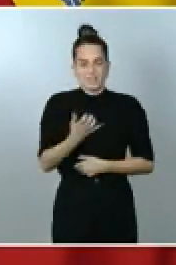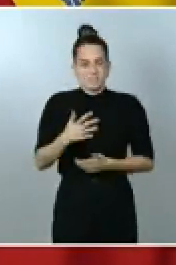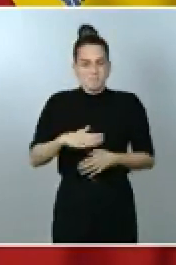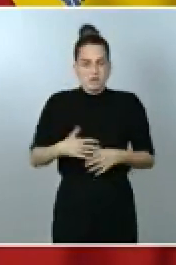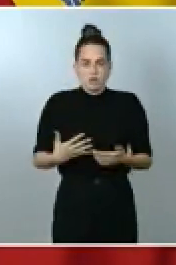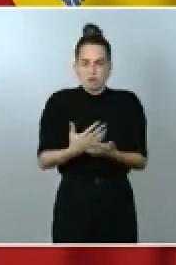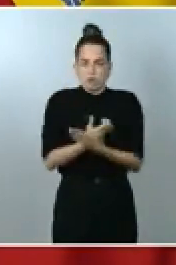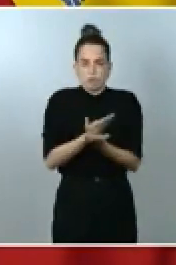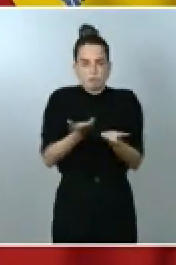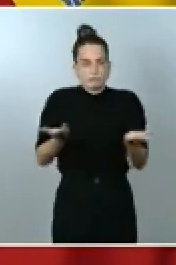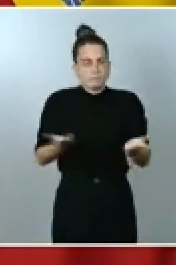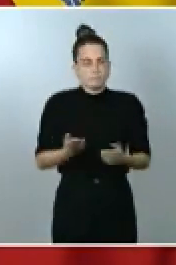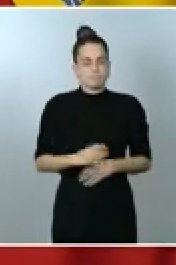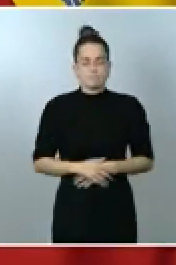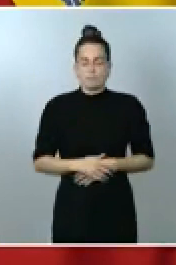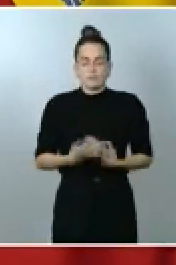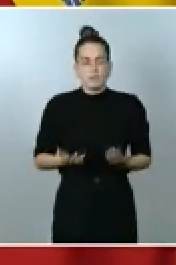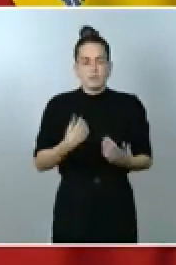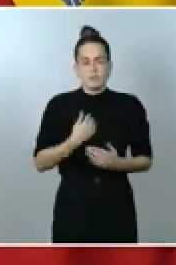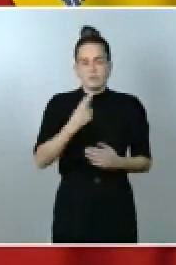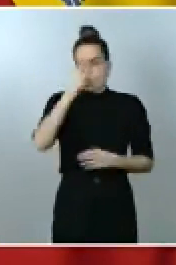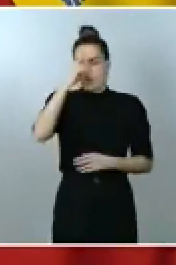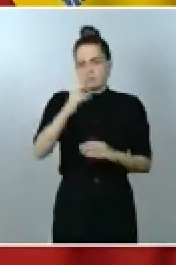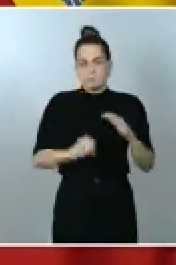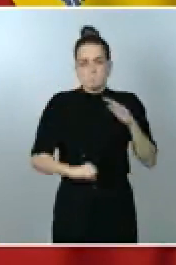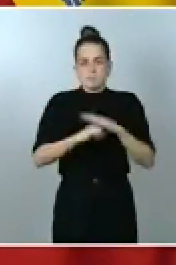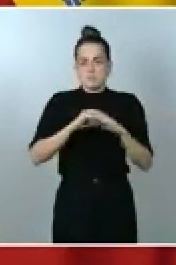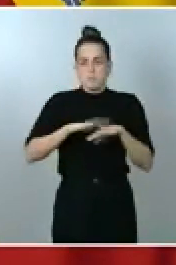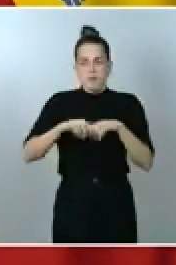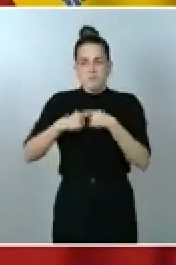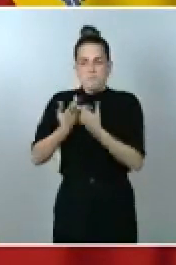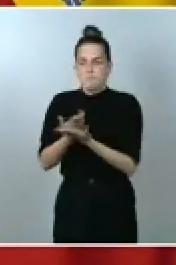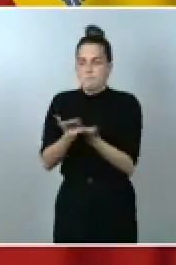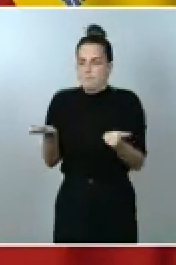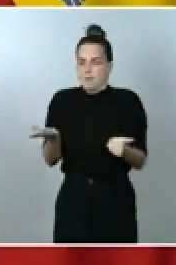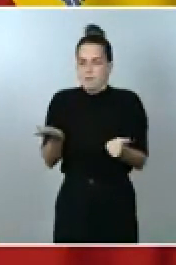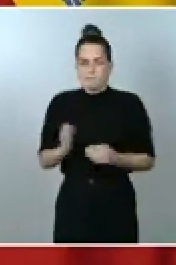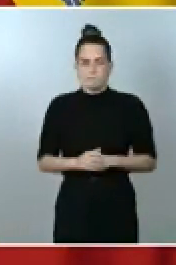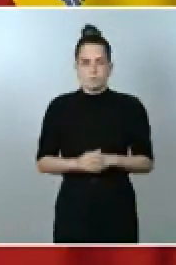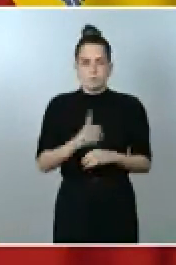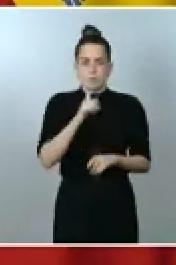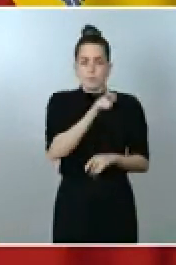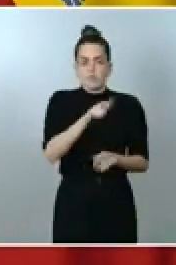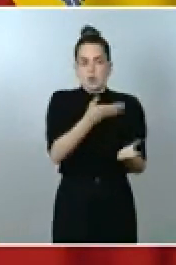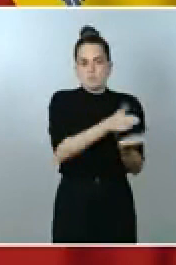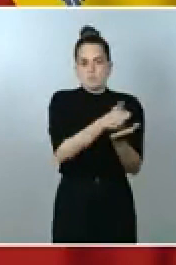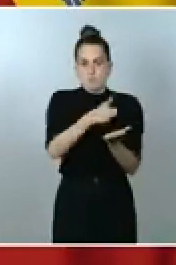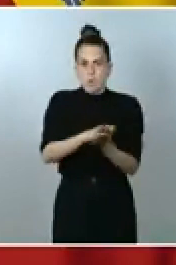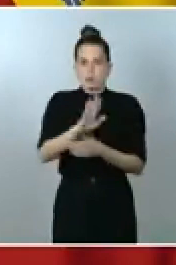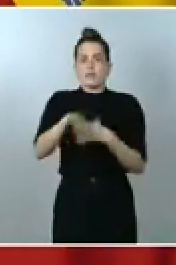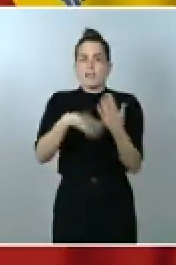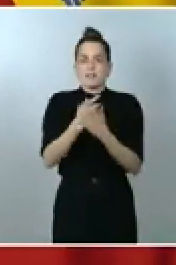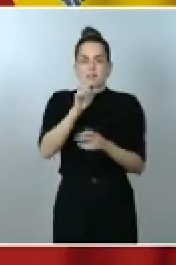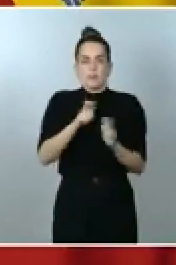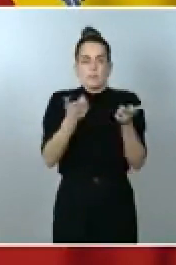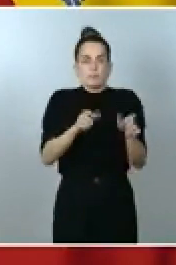desde luego el máximo respeto hacia las familias de los fallecidos y también hacia la profesión, vuestra profesión,